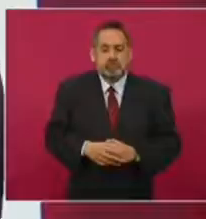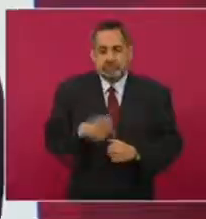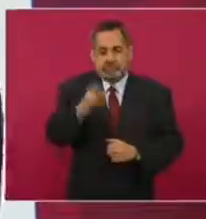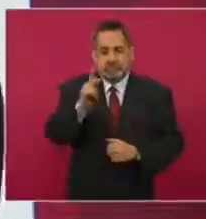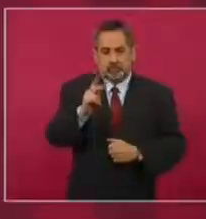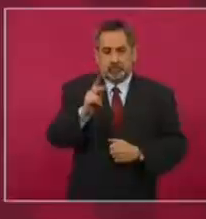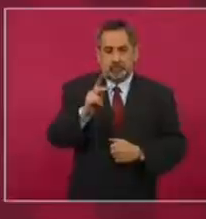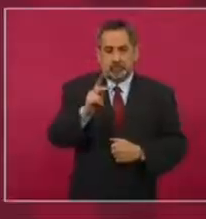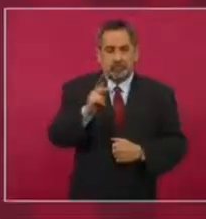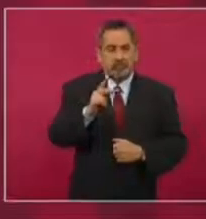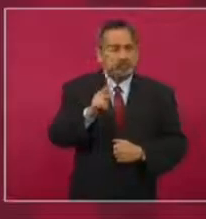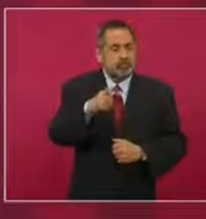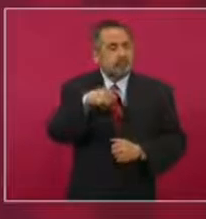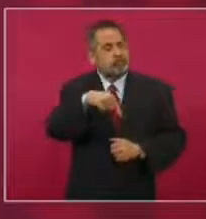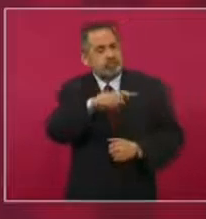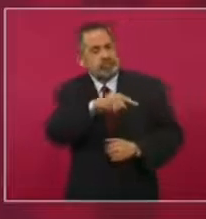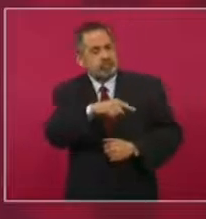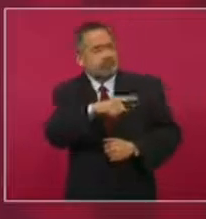no dan su brazo a torcer,